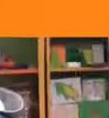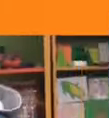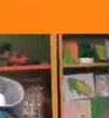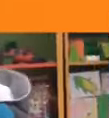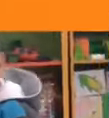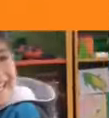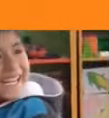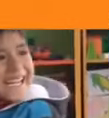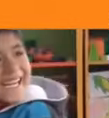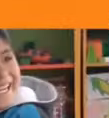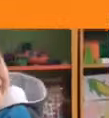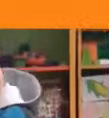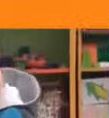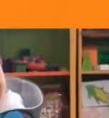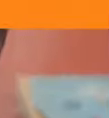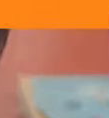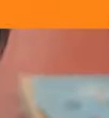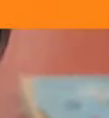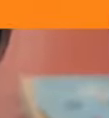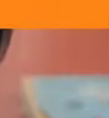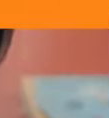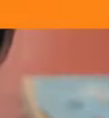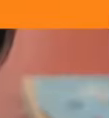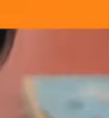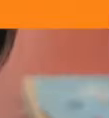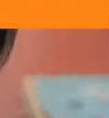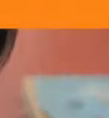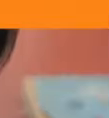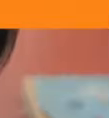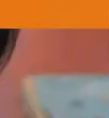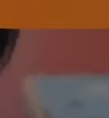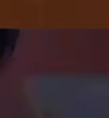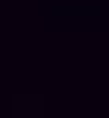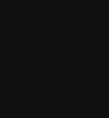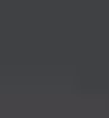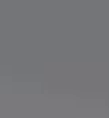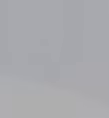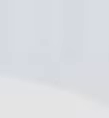Aprendo en casa moda secundaria